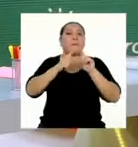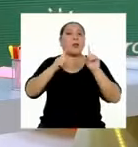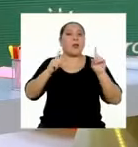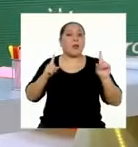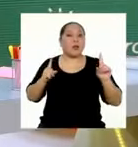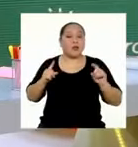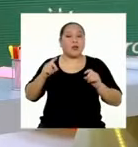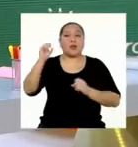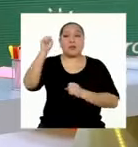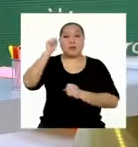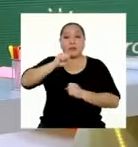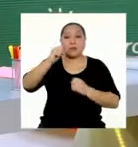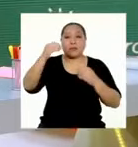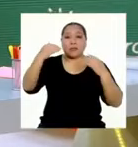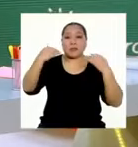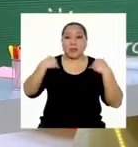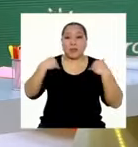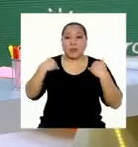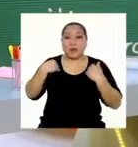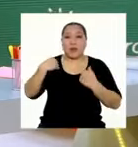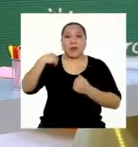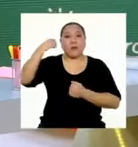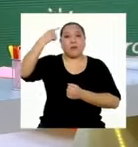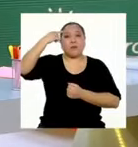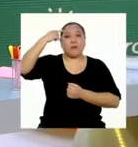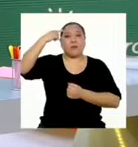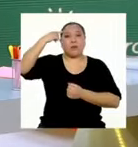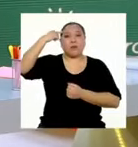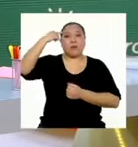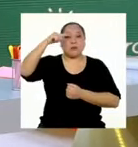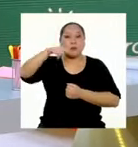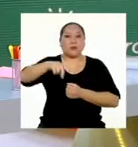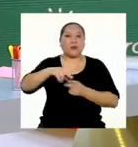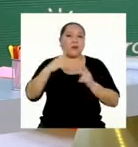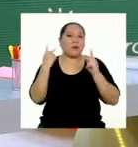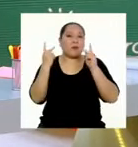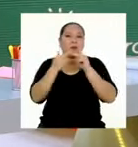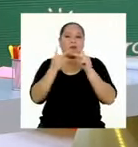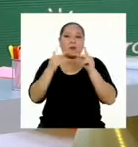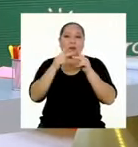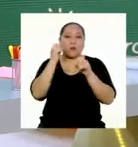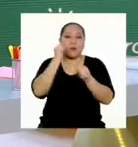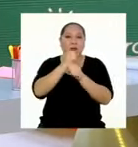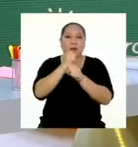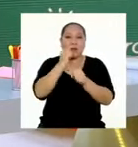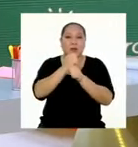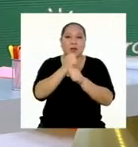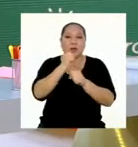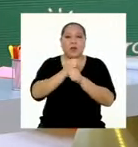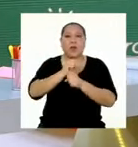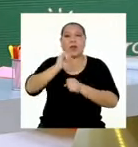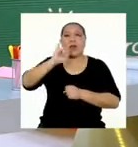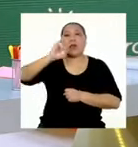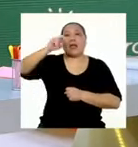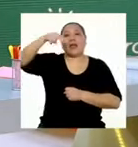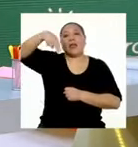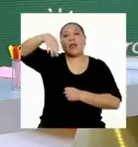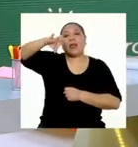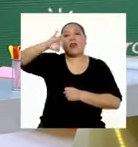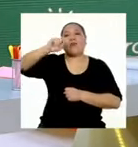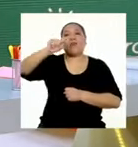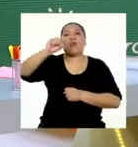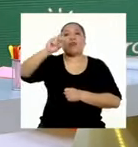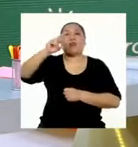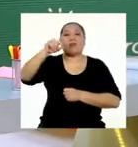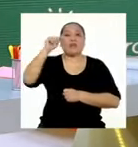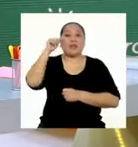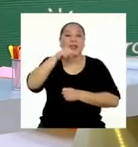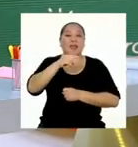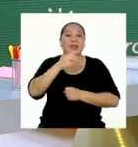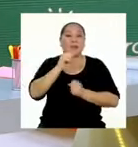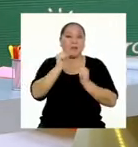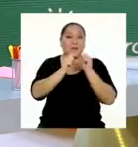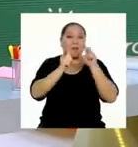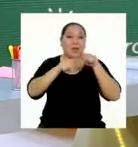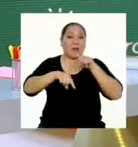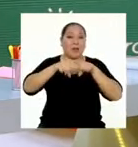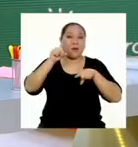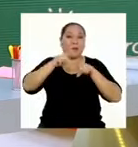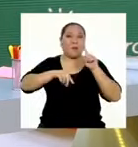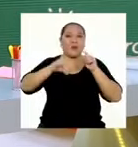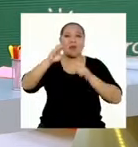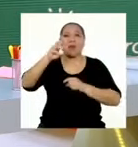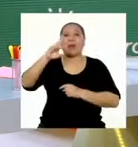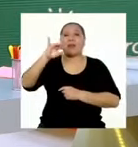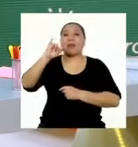lo que sí tengo a la mano y creo que está perfecto para trabajar en el programa es la infografía de Cristina. La ha hecho